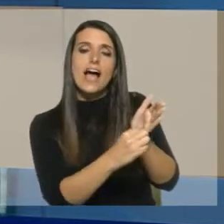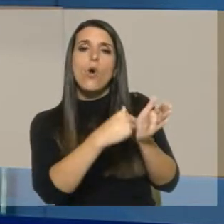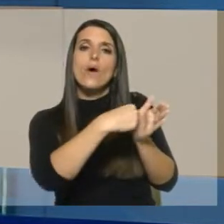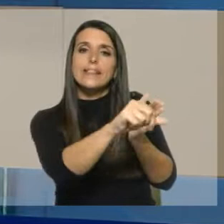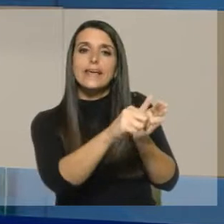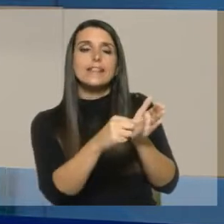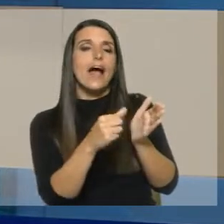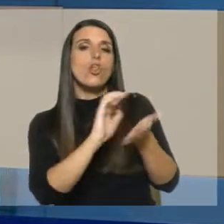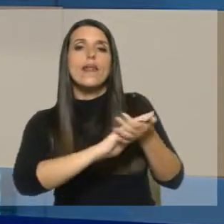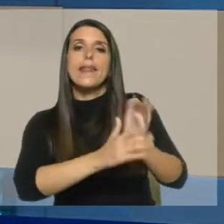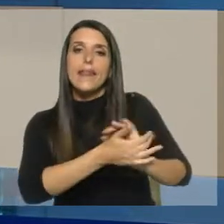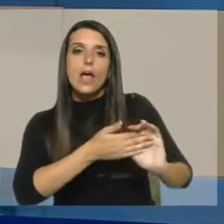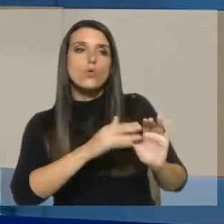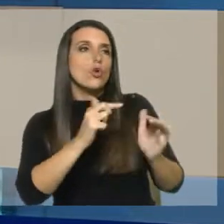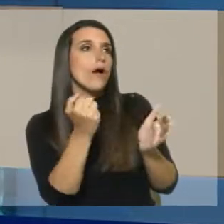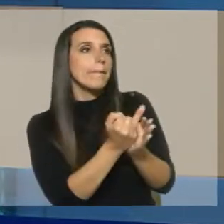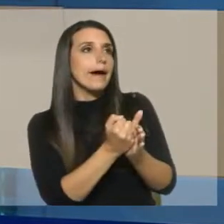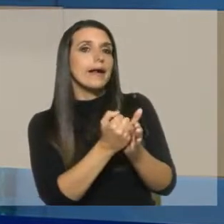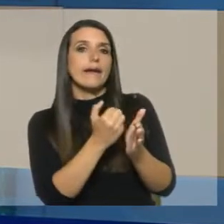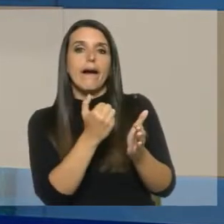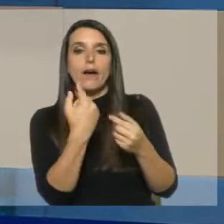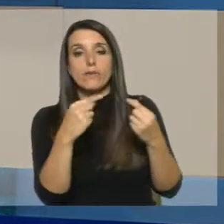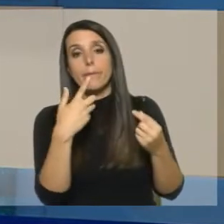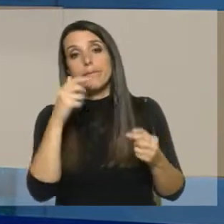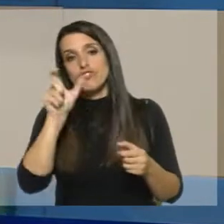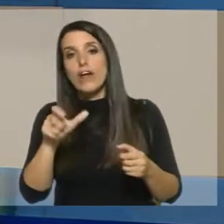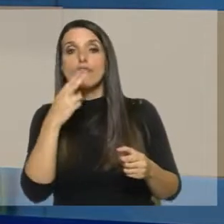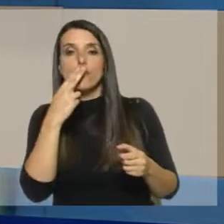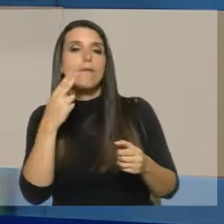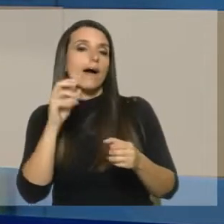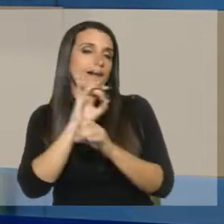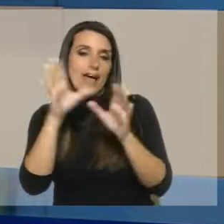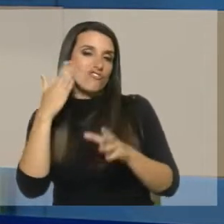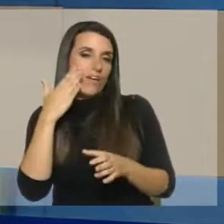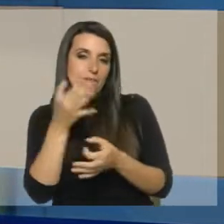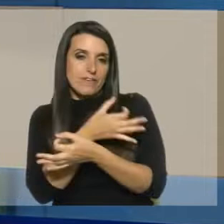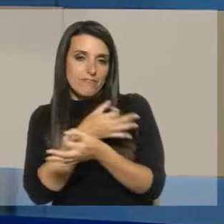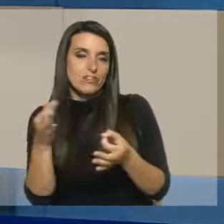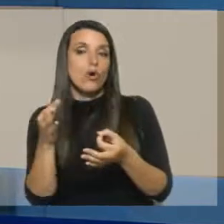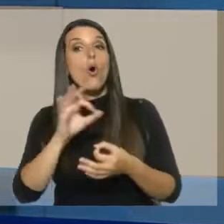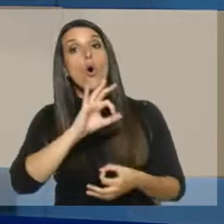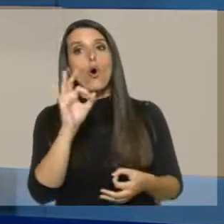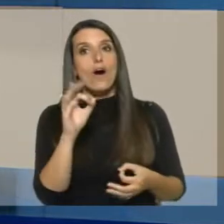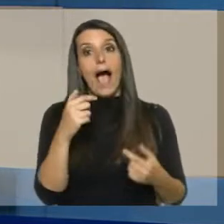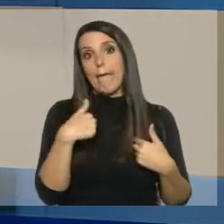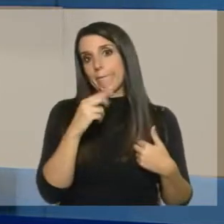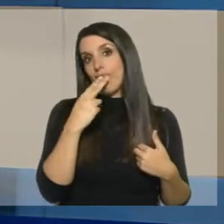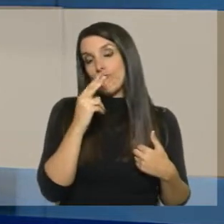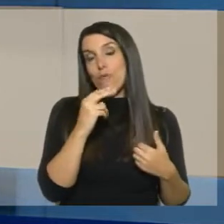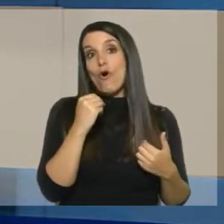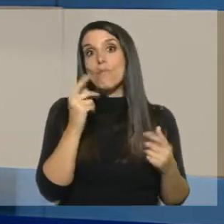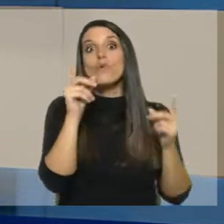neutro, donde no aparece la marca, los que son fumadores lo tienen muchísimo más claro, los que no nos cuesta a veces